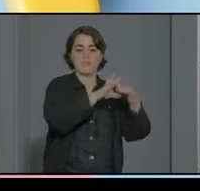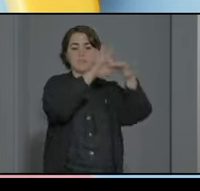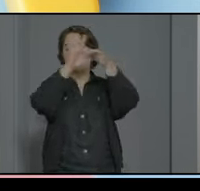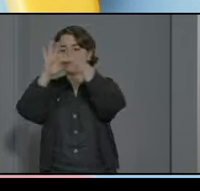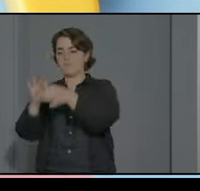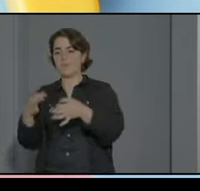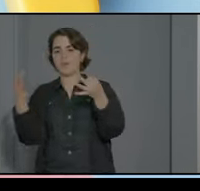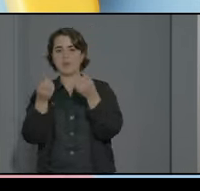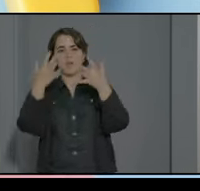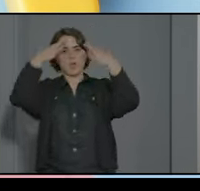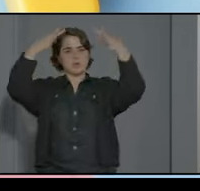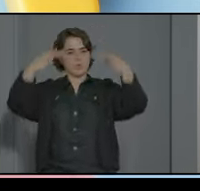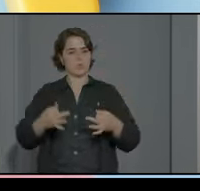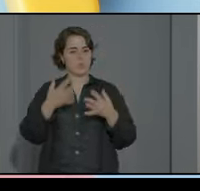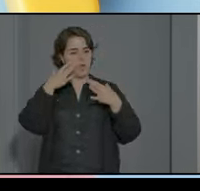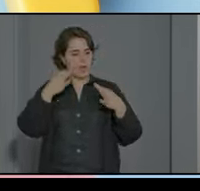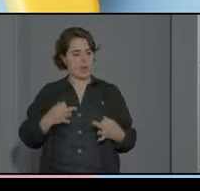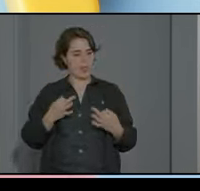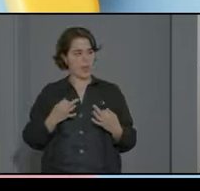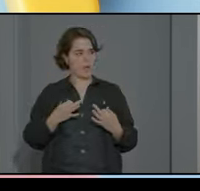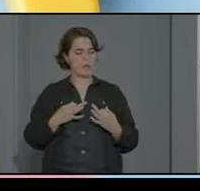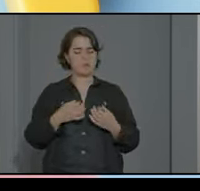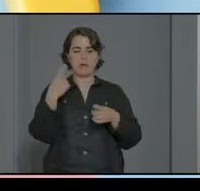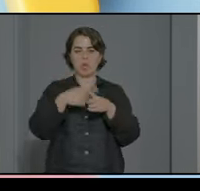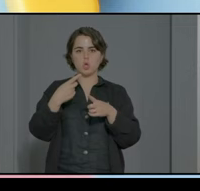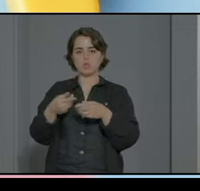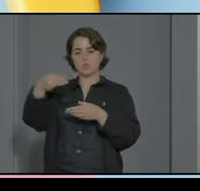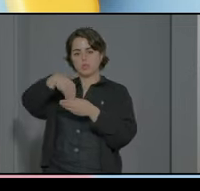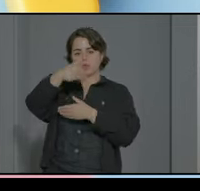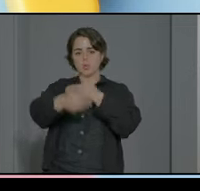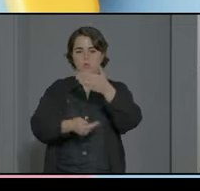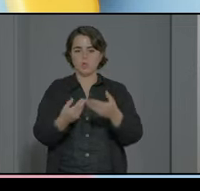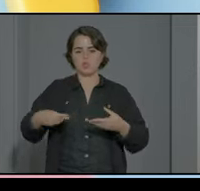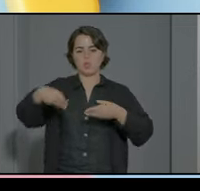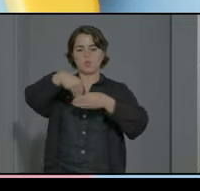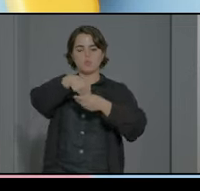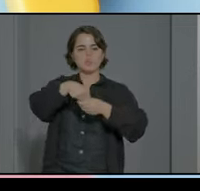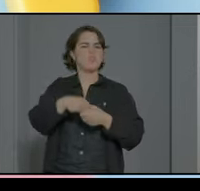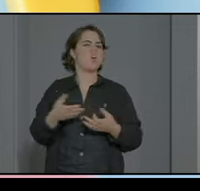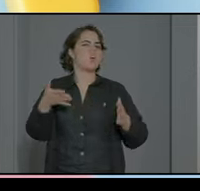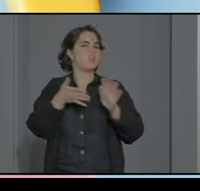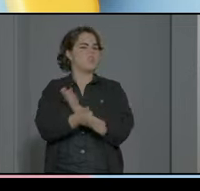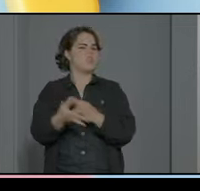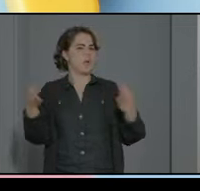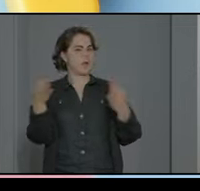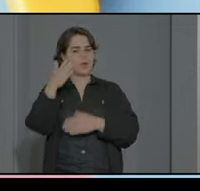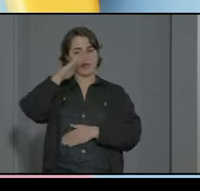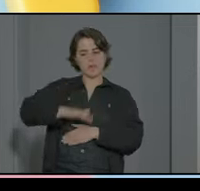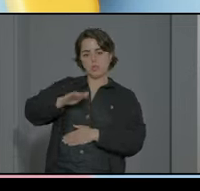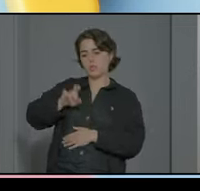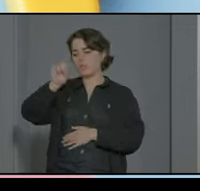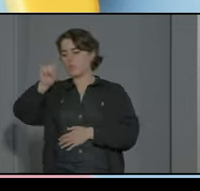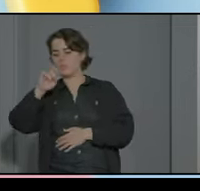al convencimiento y la creencia por parte de los elementos que conforman el proceso inclusivo me estoy refiriendo a los niños y a los